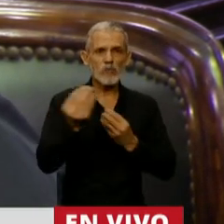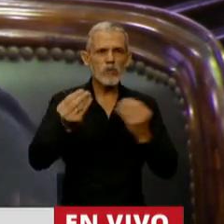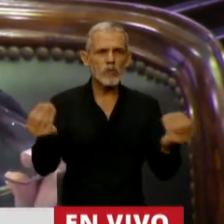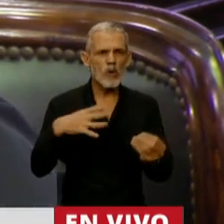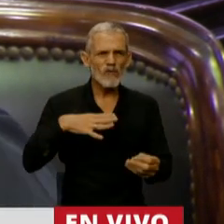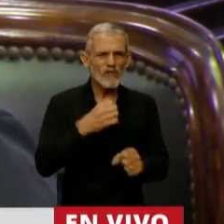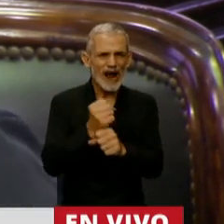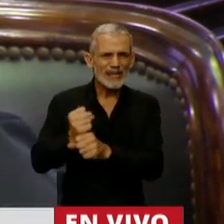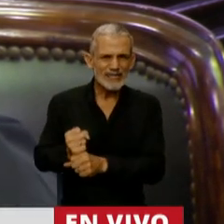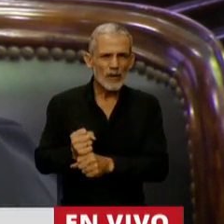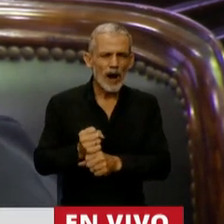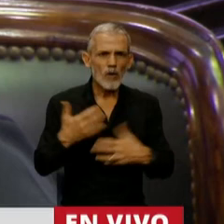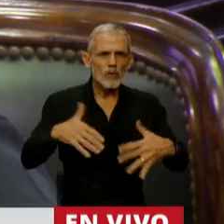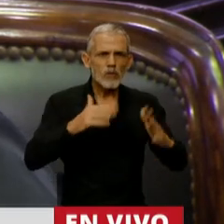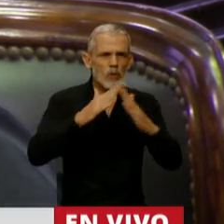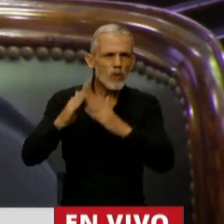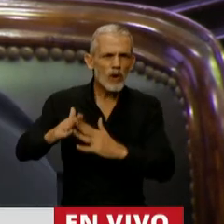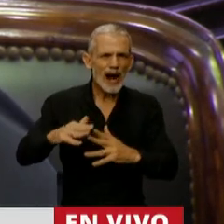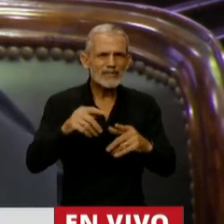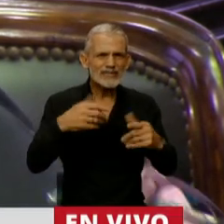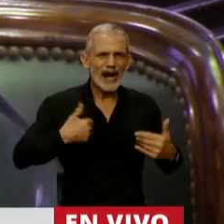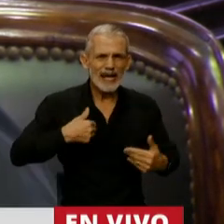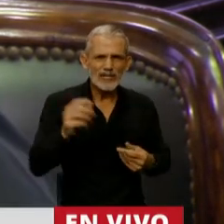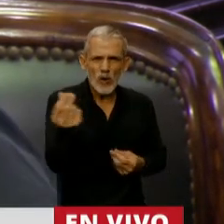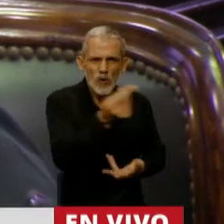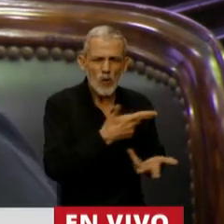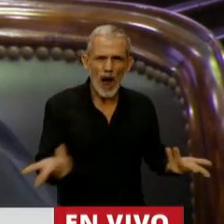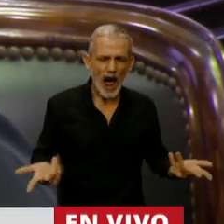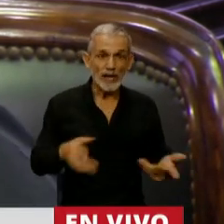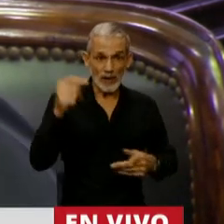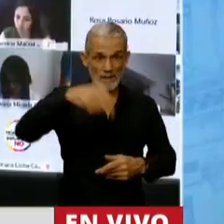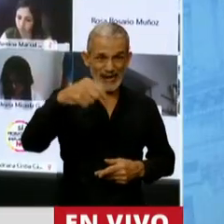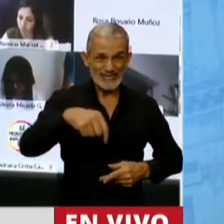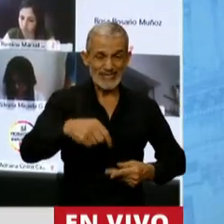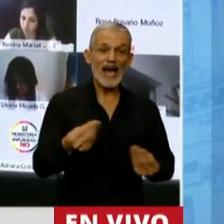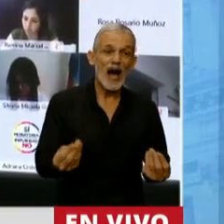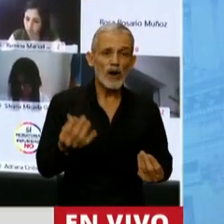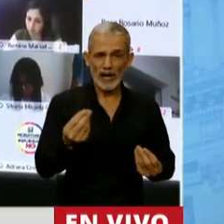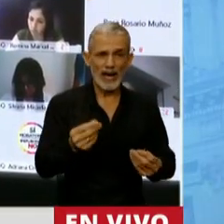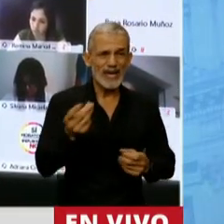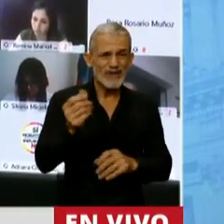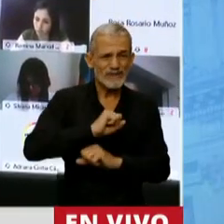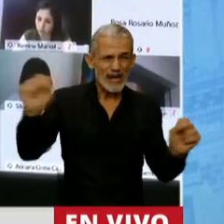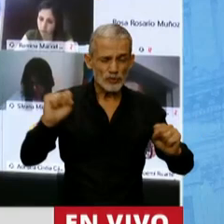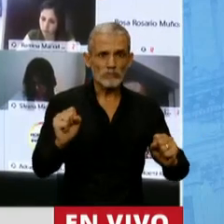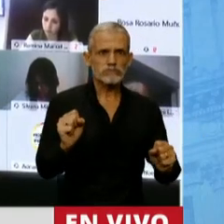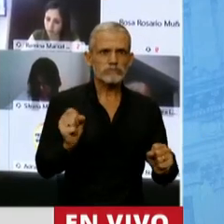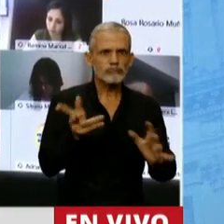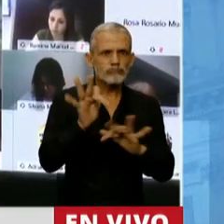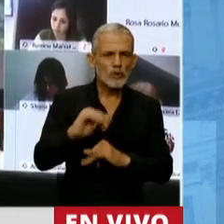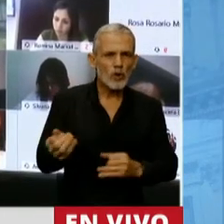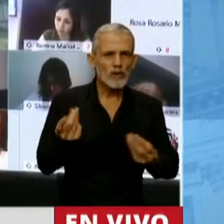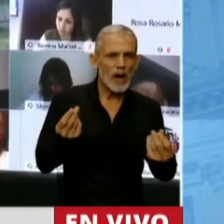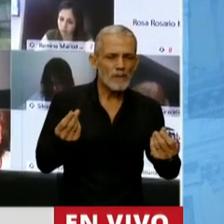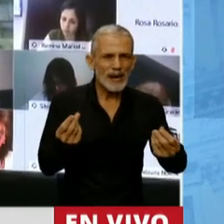que hiere los hogares argentinos. De este presente donde la inflación le quita día a día